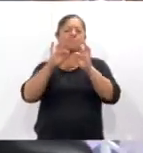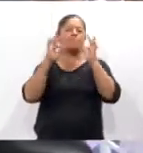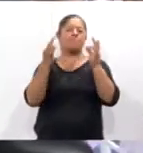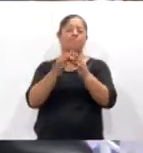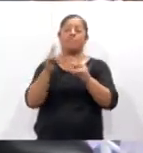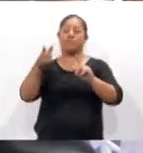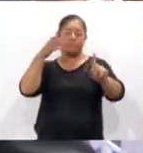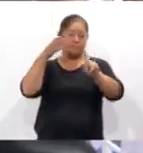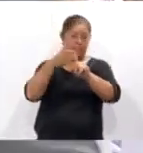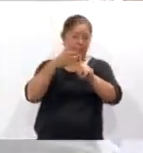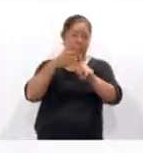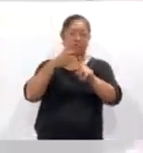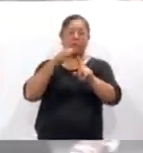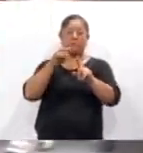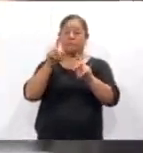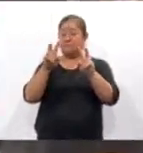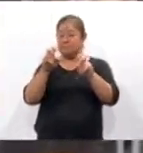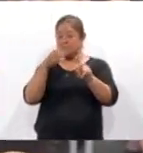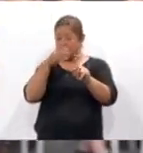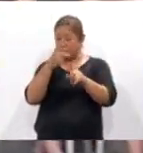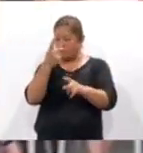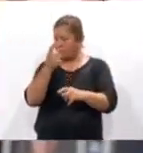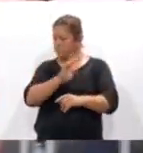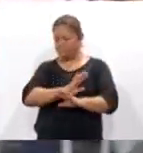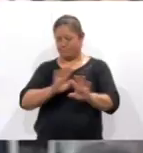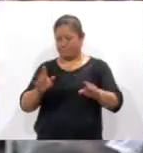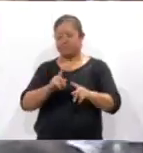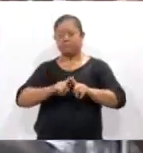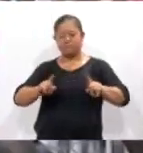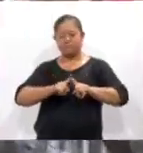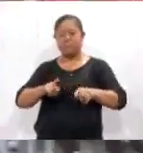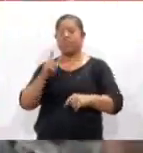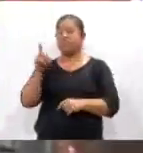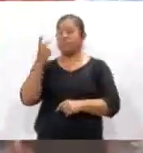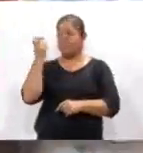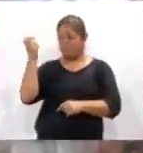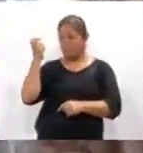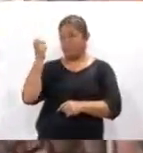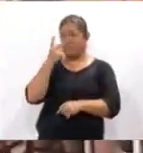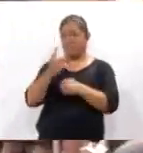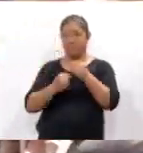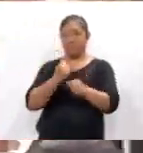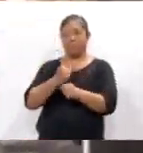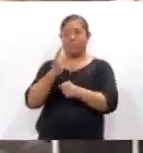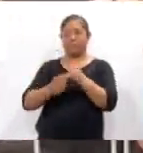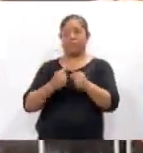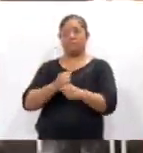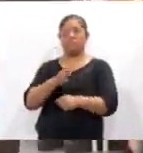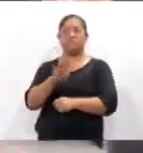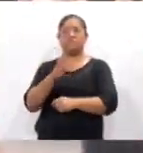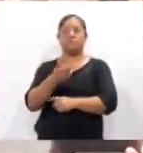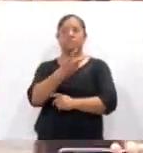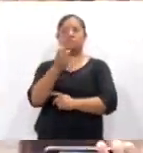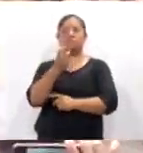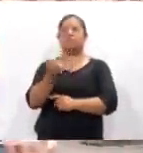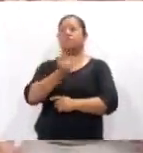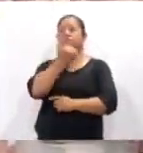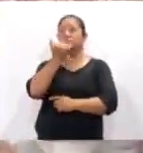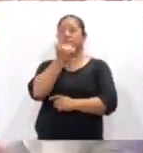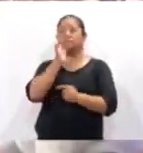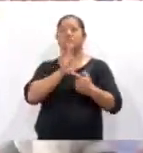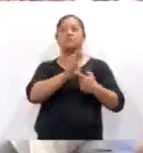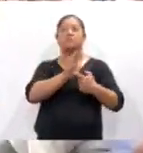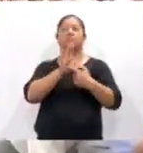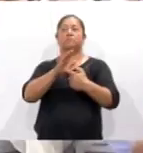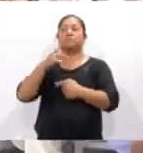una temática como tal. Esta actividad se presenta anualmente y para esta ocasión aproximadamente 200 alumnos mostraron